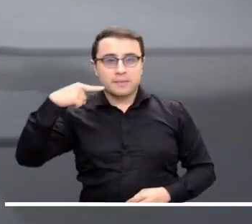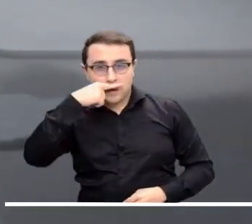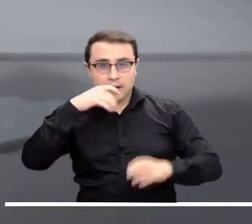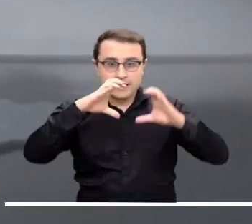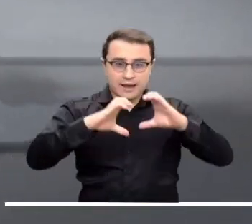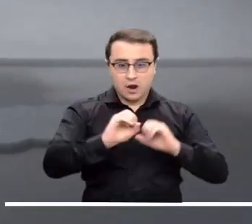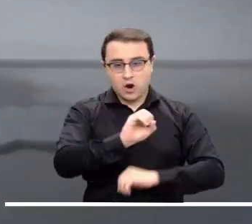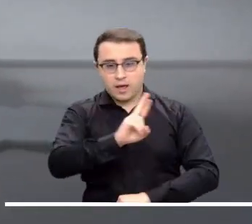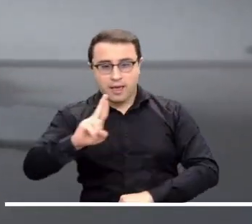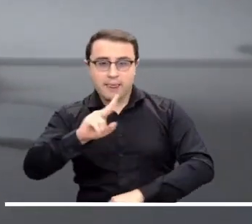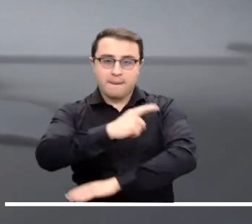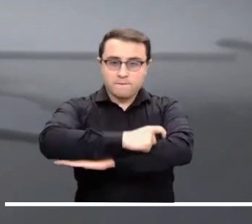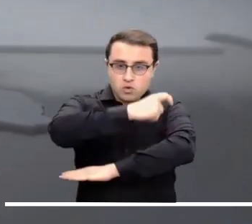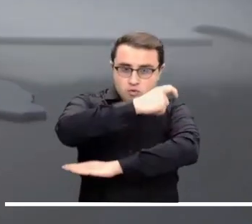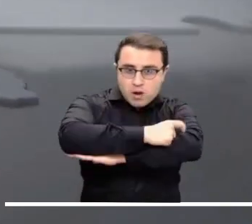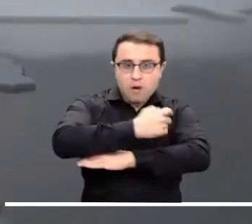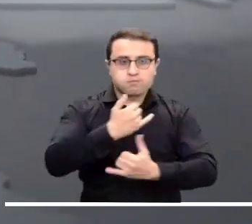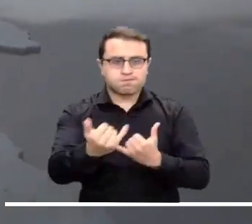seco.